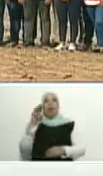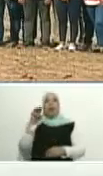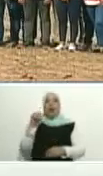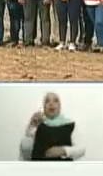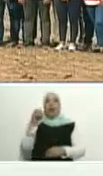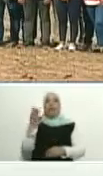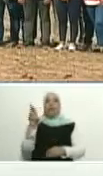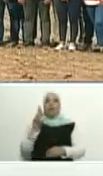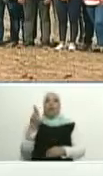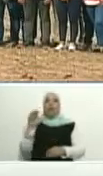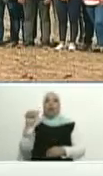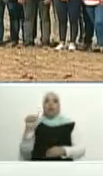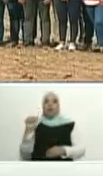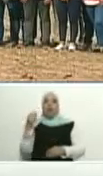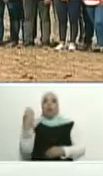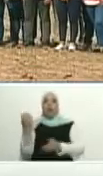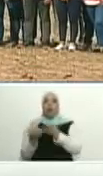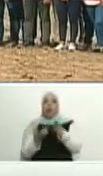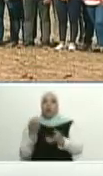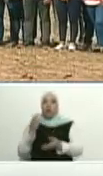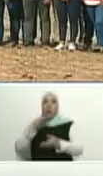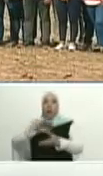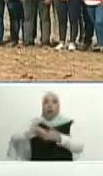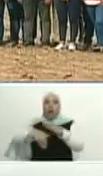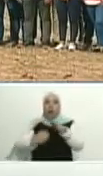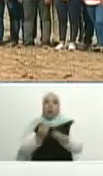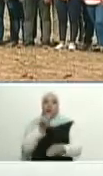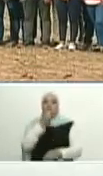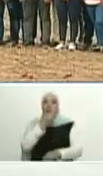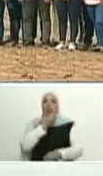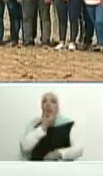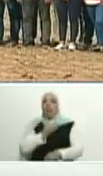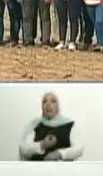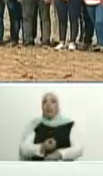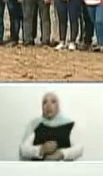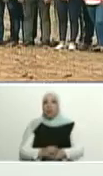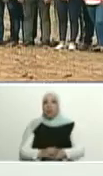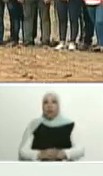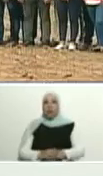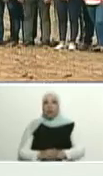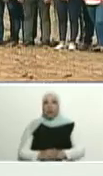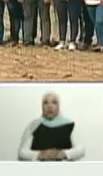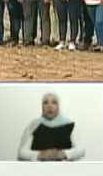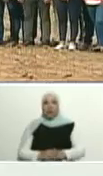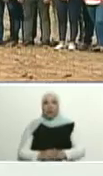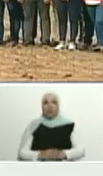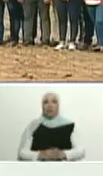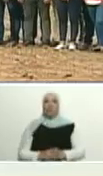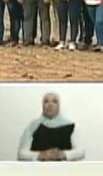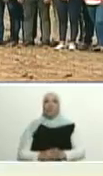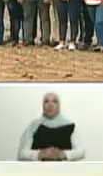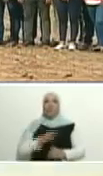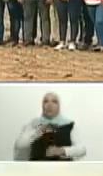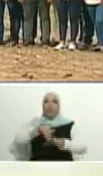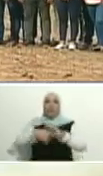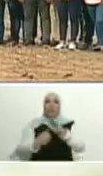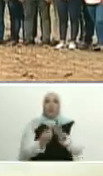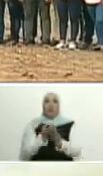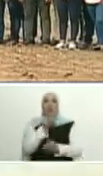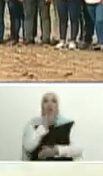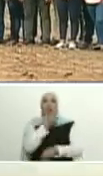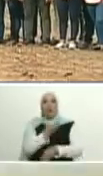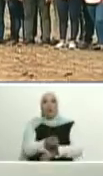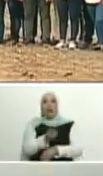Para la hallaca. Silvia y yo nos invitaron esta noche, a Silita y a mí, a comernos unas hallacas. Hallacas en julio.